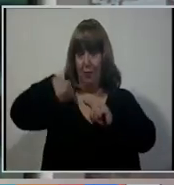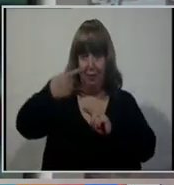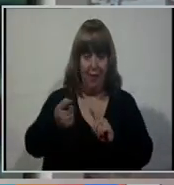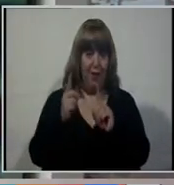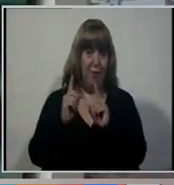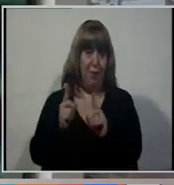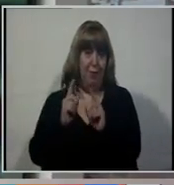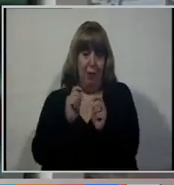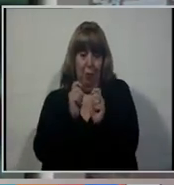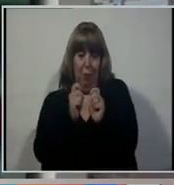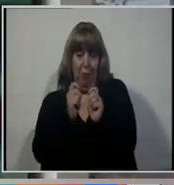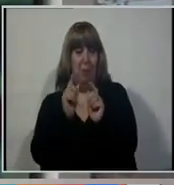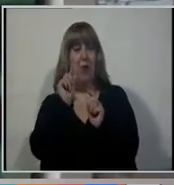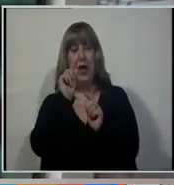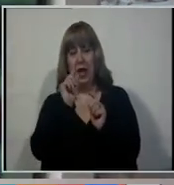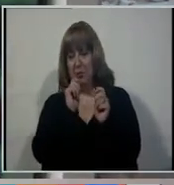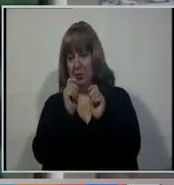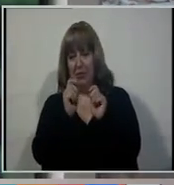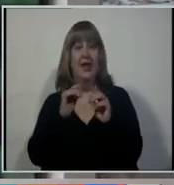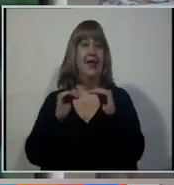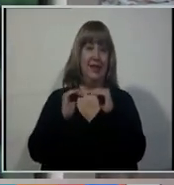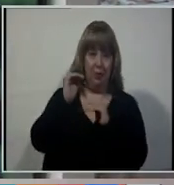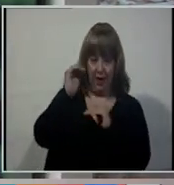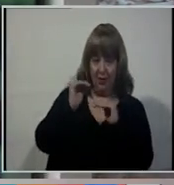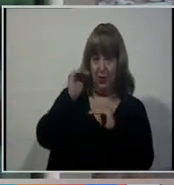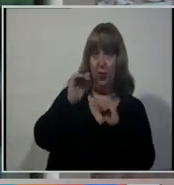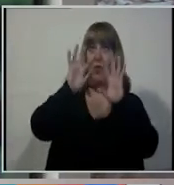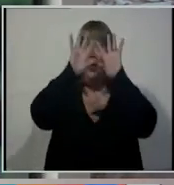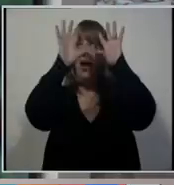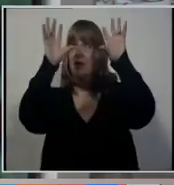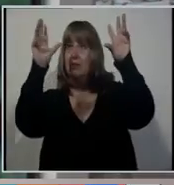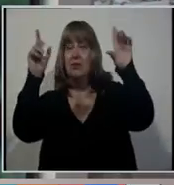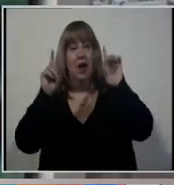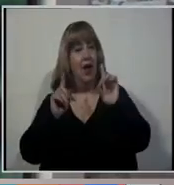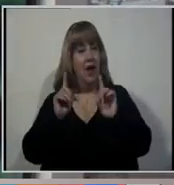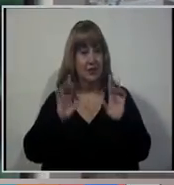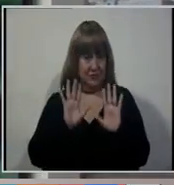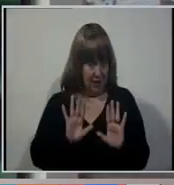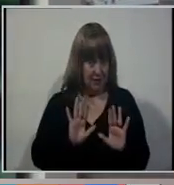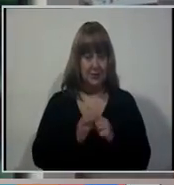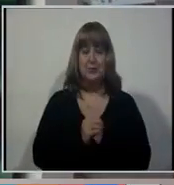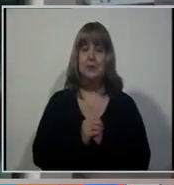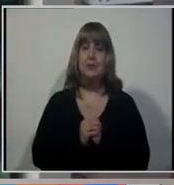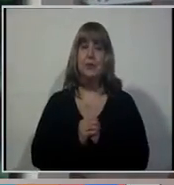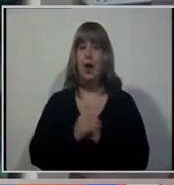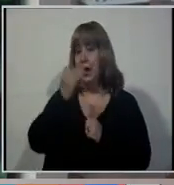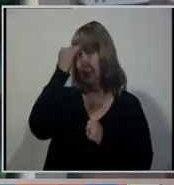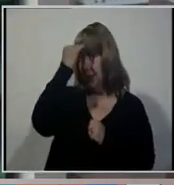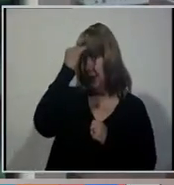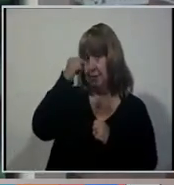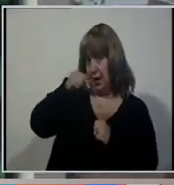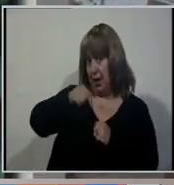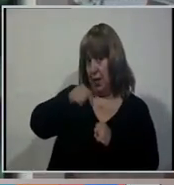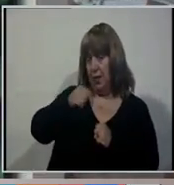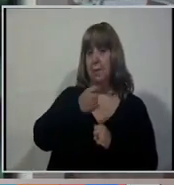ser prácticamente insignificantes en temperatura, en nubosidad y en tipo de fenómenos. 15 grados en este momento